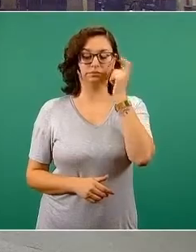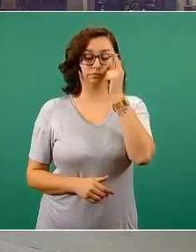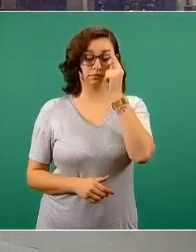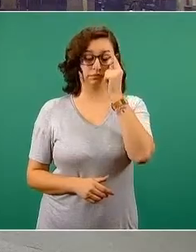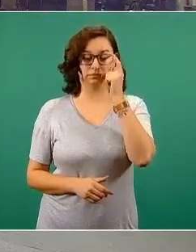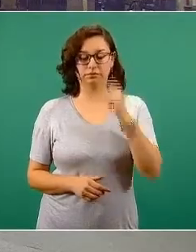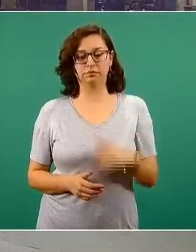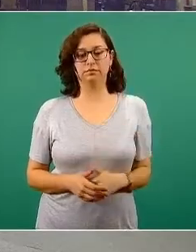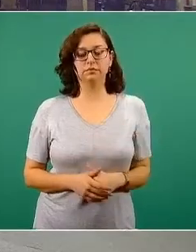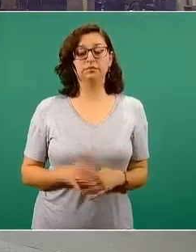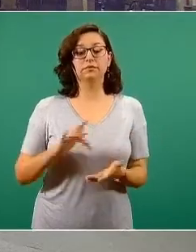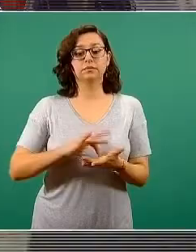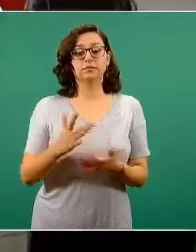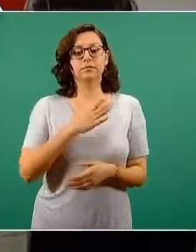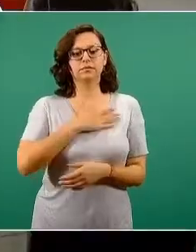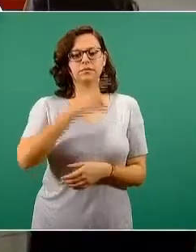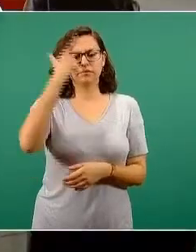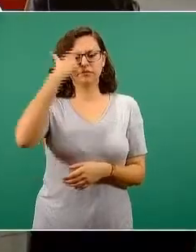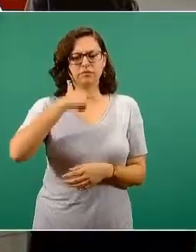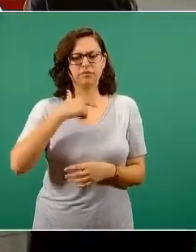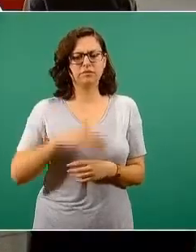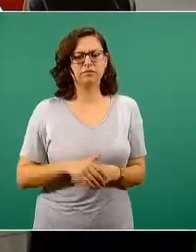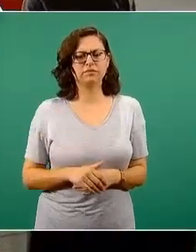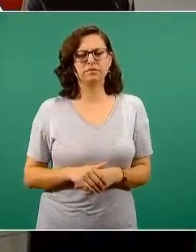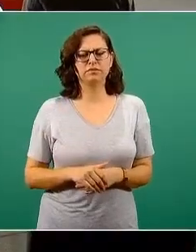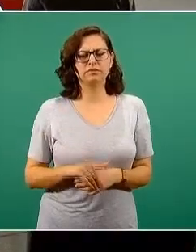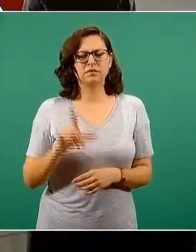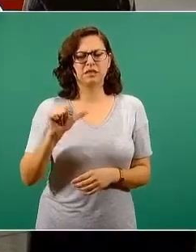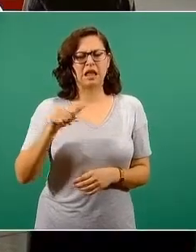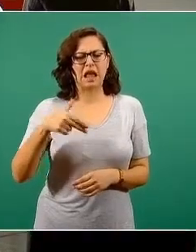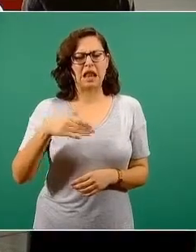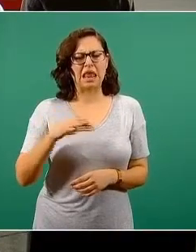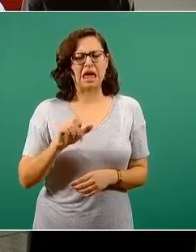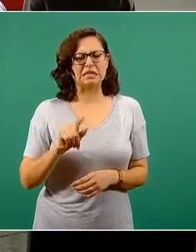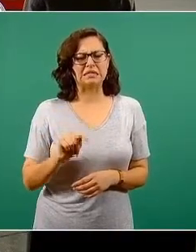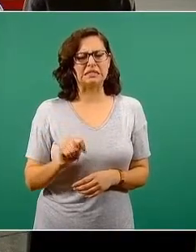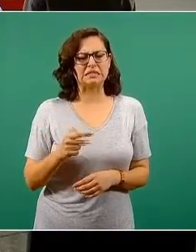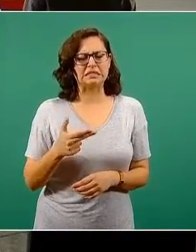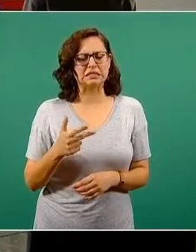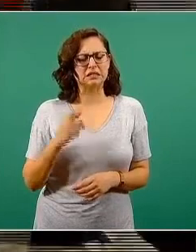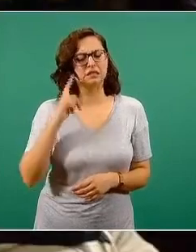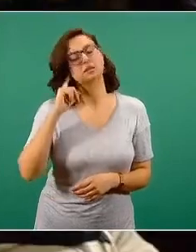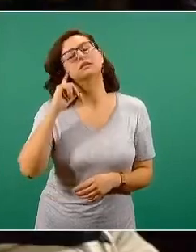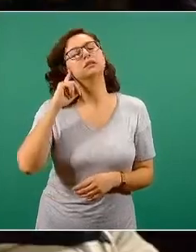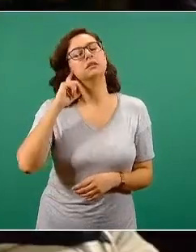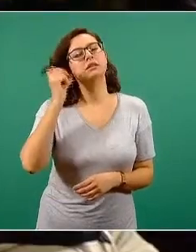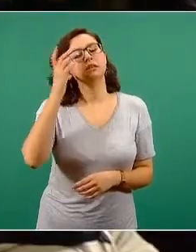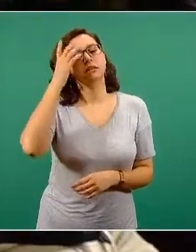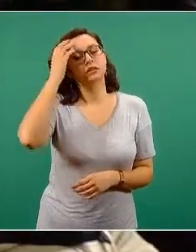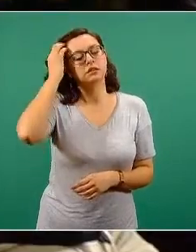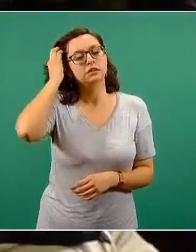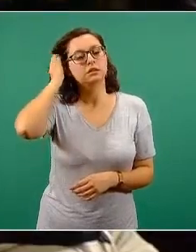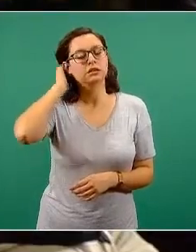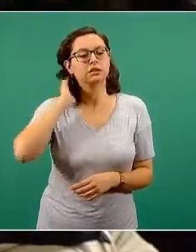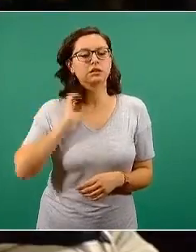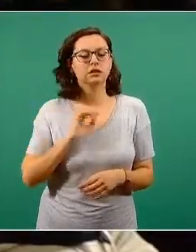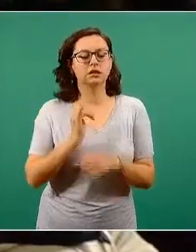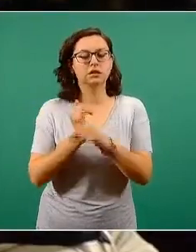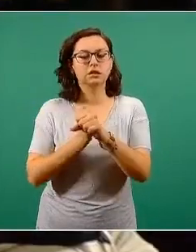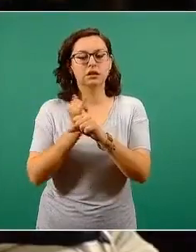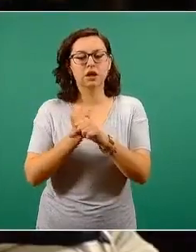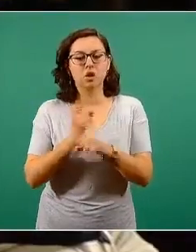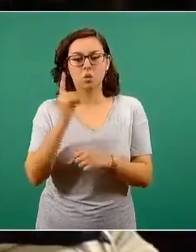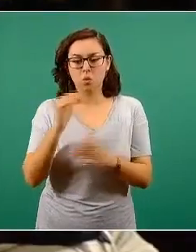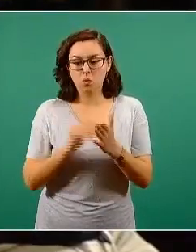Preguntar, salió un estudio de The Lancet muy amplio donde se estudiaron a un millón de personas donde